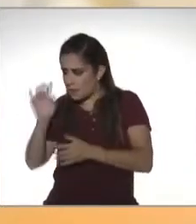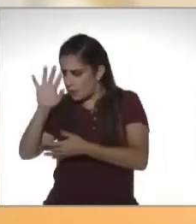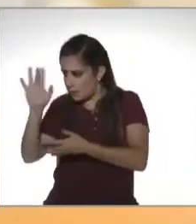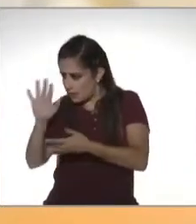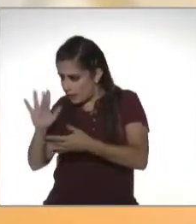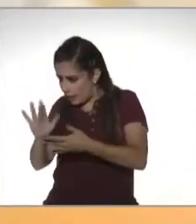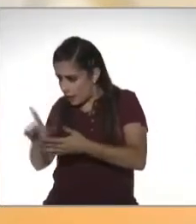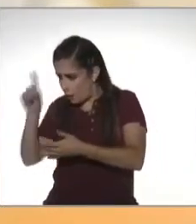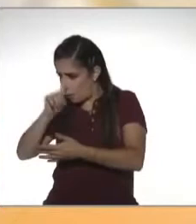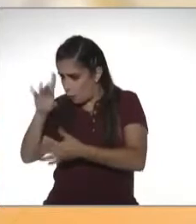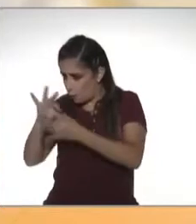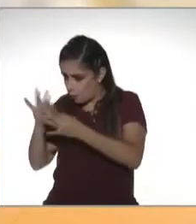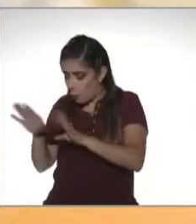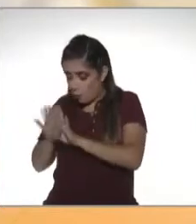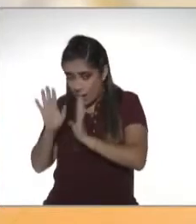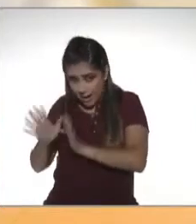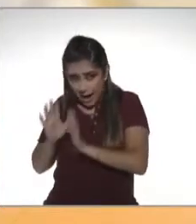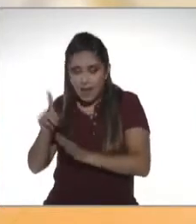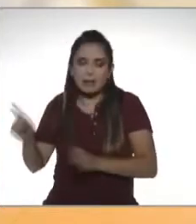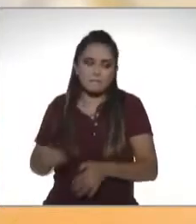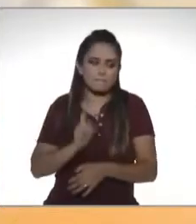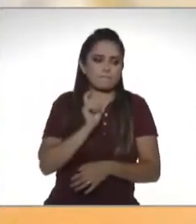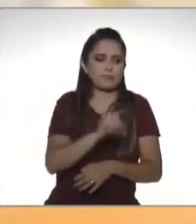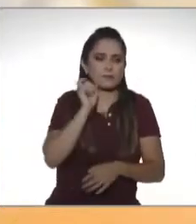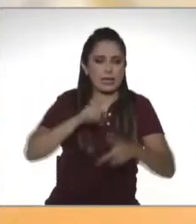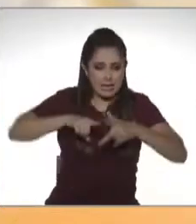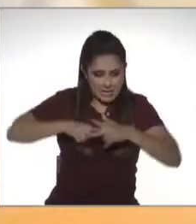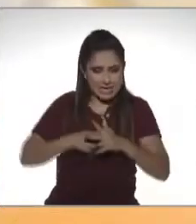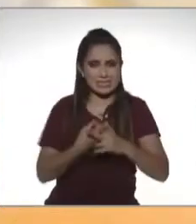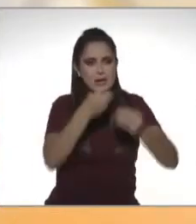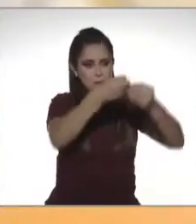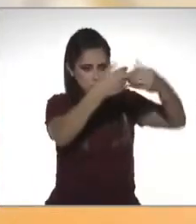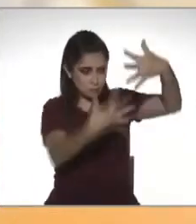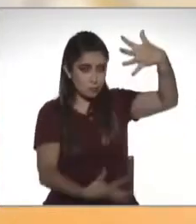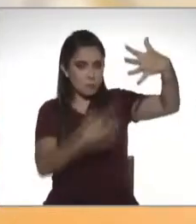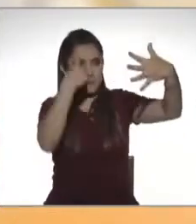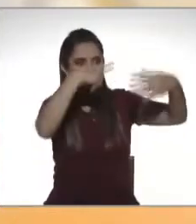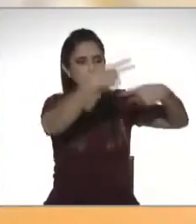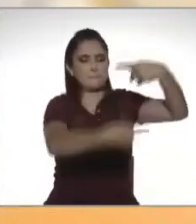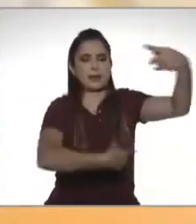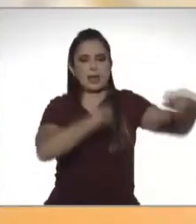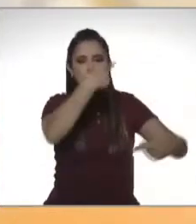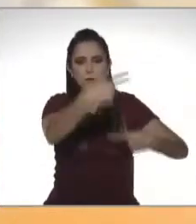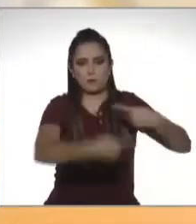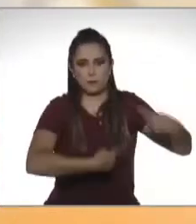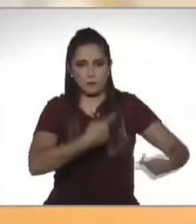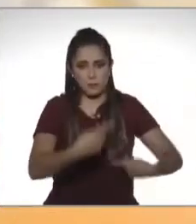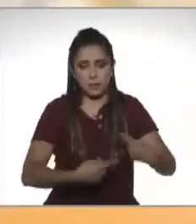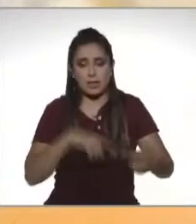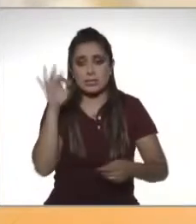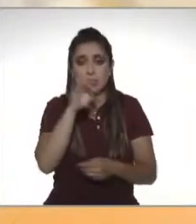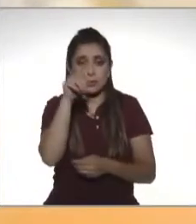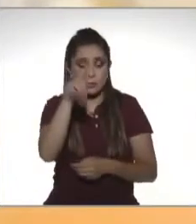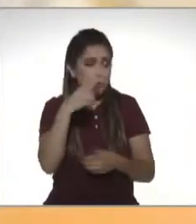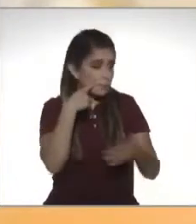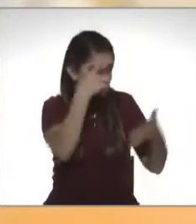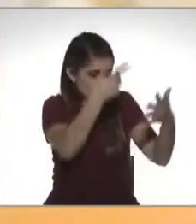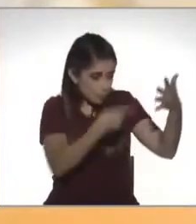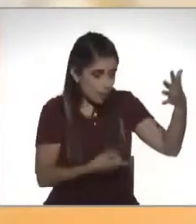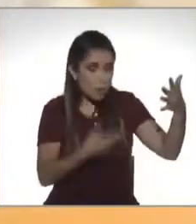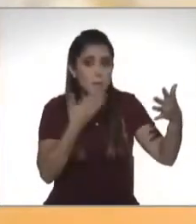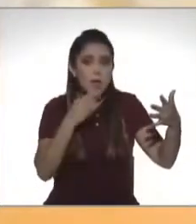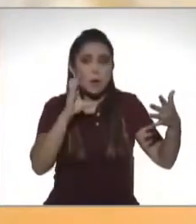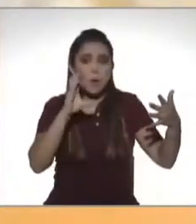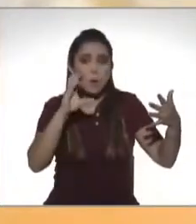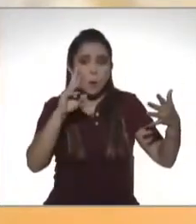Da clic en el botón Iniciar para poder acceder al cuestionario. Si requieres verificar los datos de tu